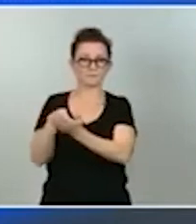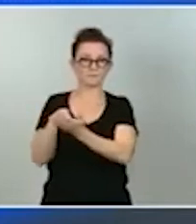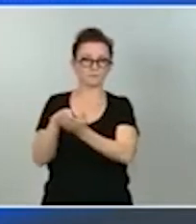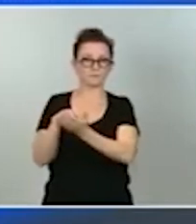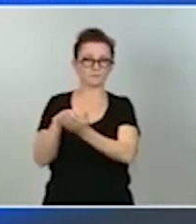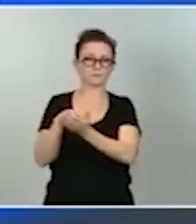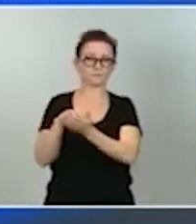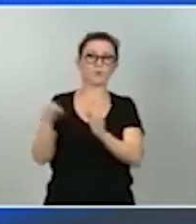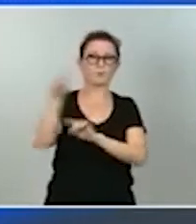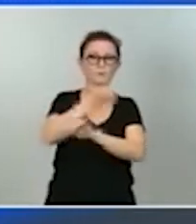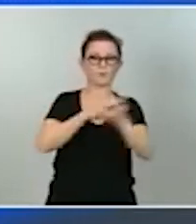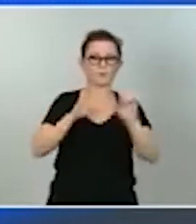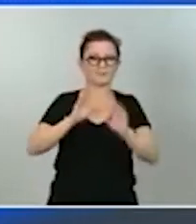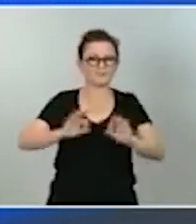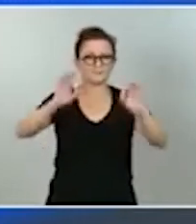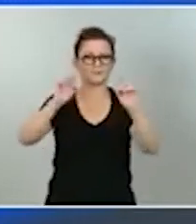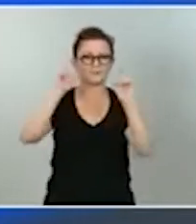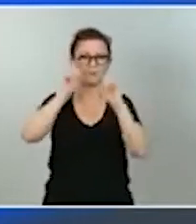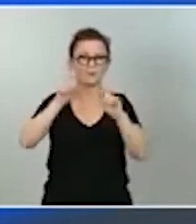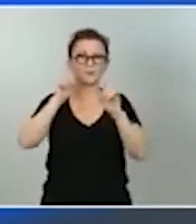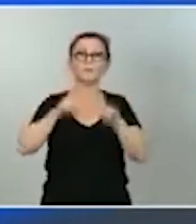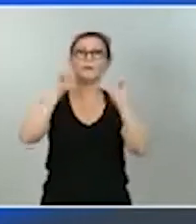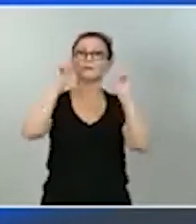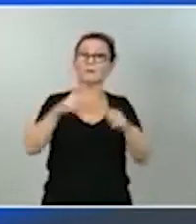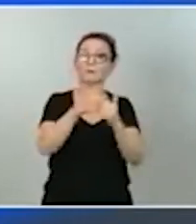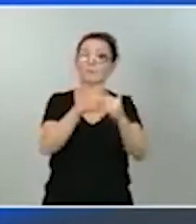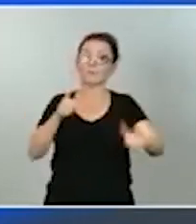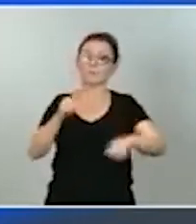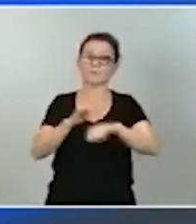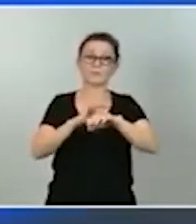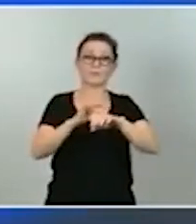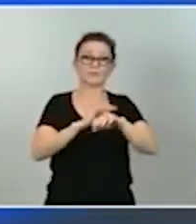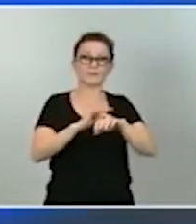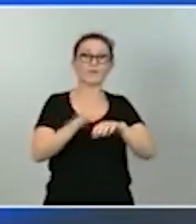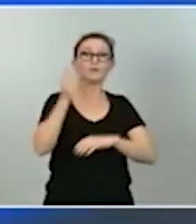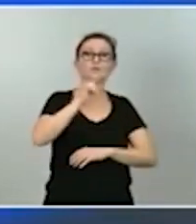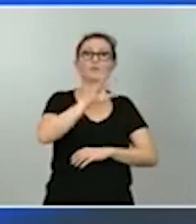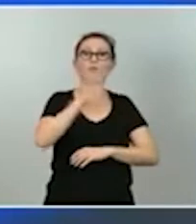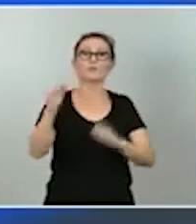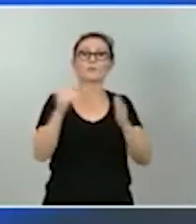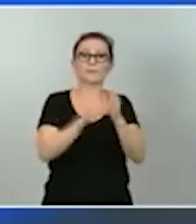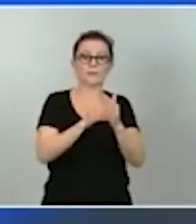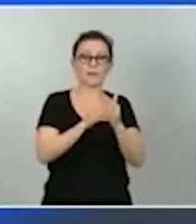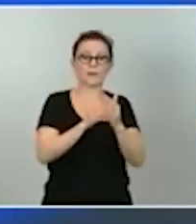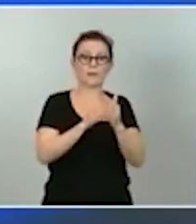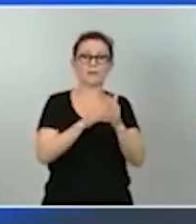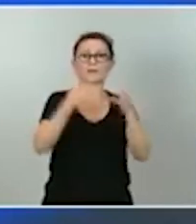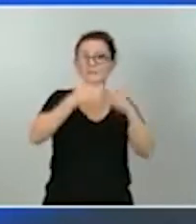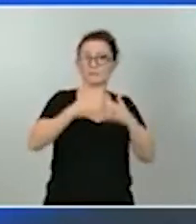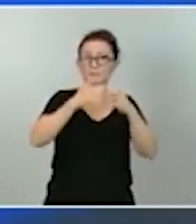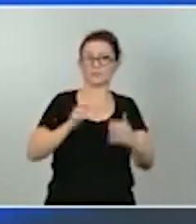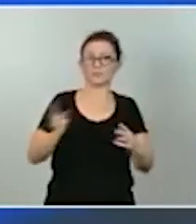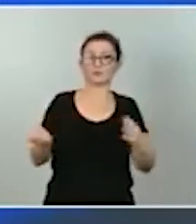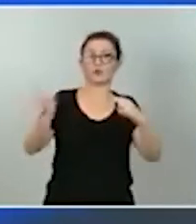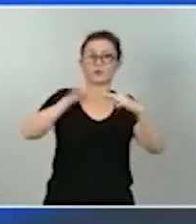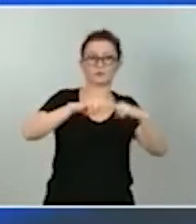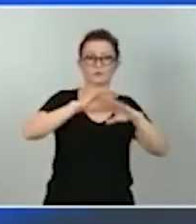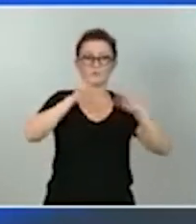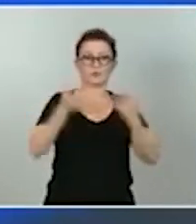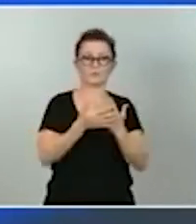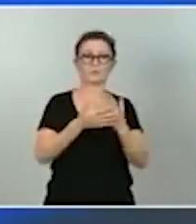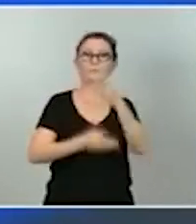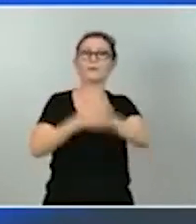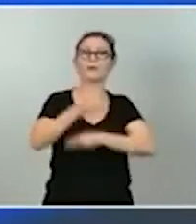reduciremos también la brecha digital con la dotación de 250.000 dispositivos con conexión a internet para uso en el hogar